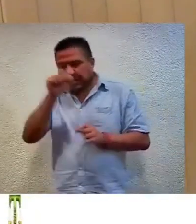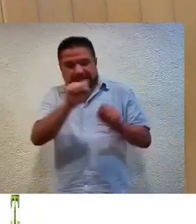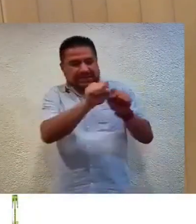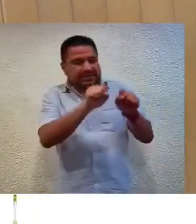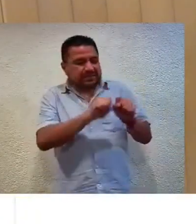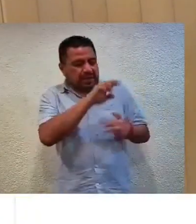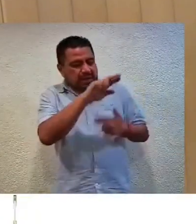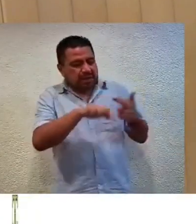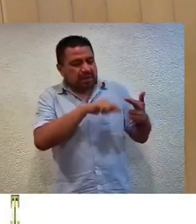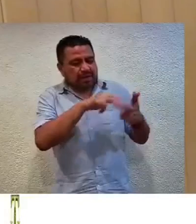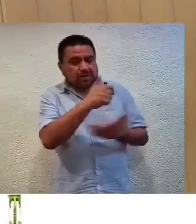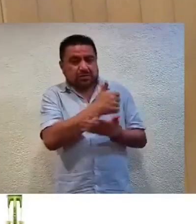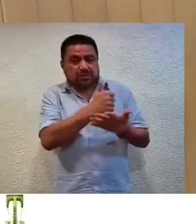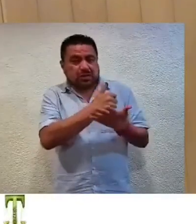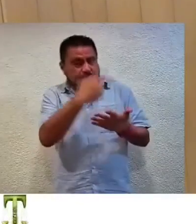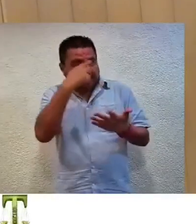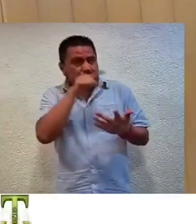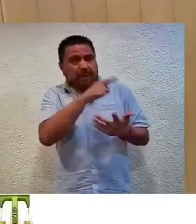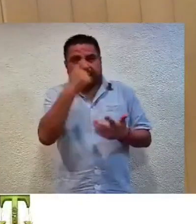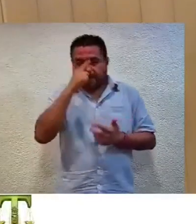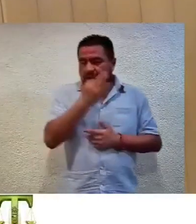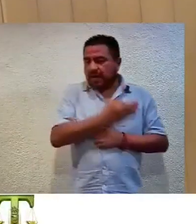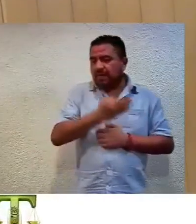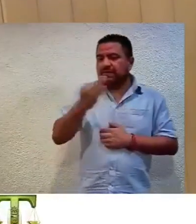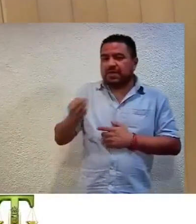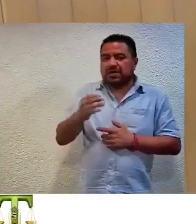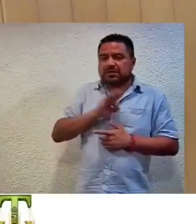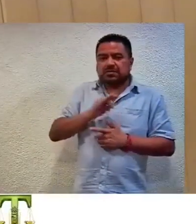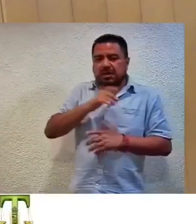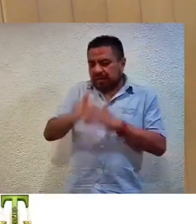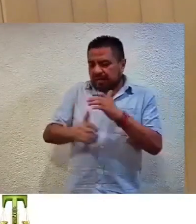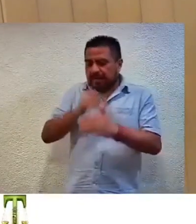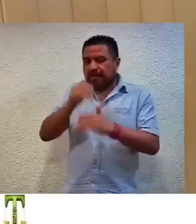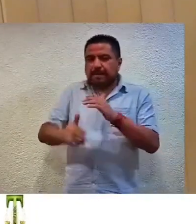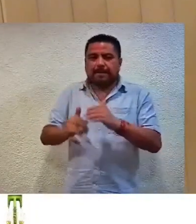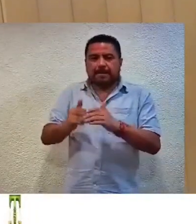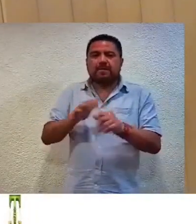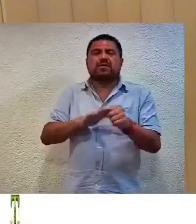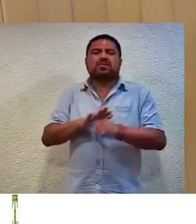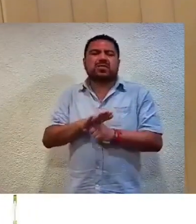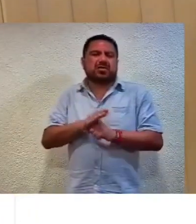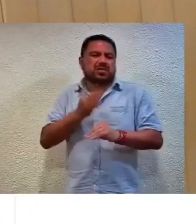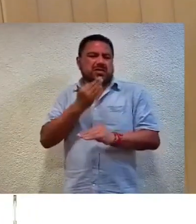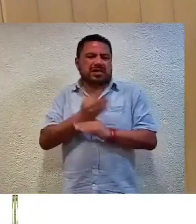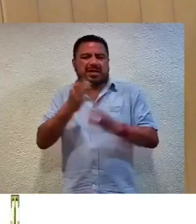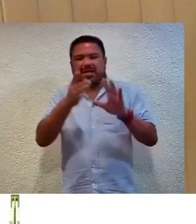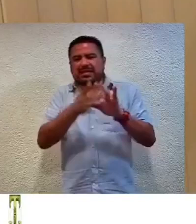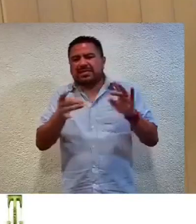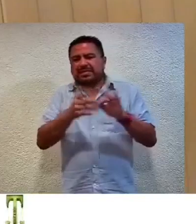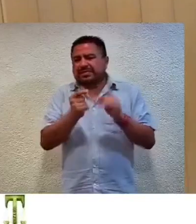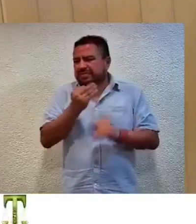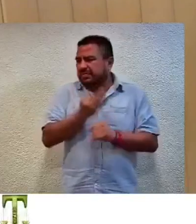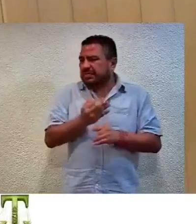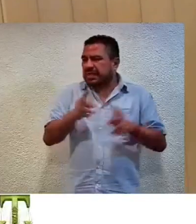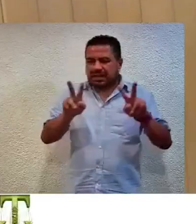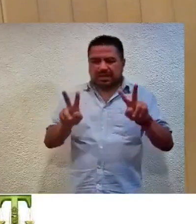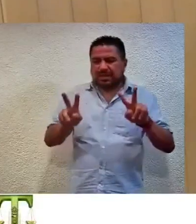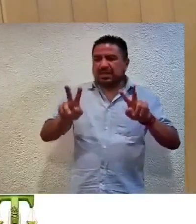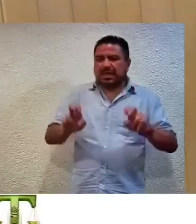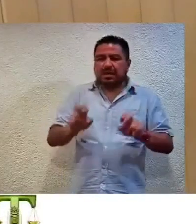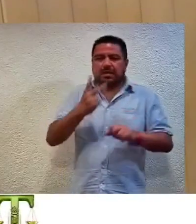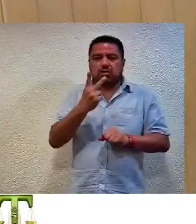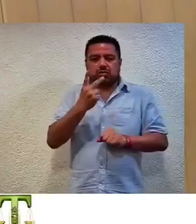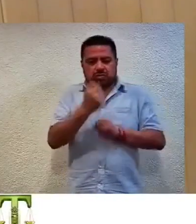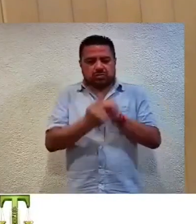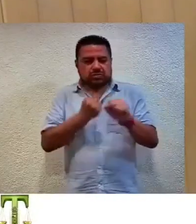Ciudad de México, el plazo para la caducidad de un procedimiento ordinario sancionador, como lo es en el presente asunto, es de dos